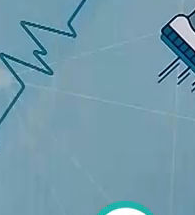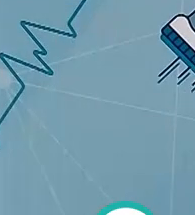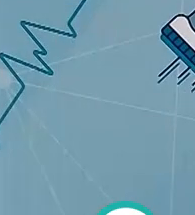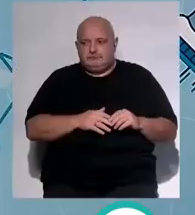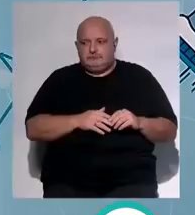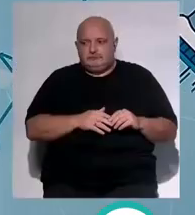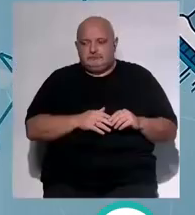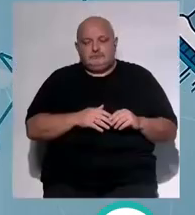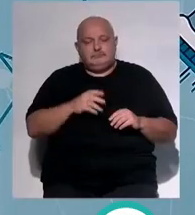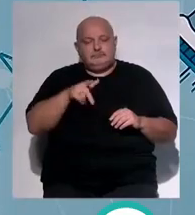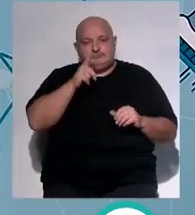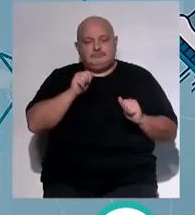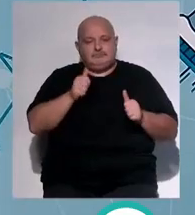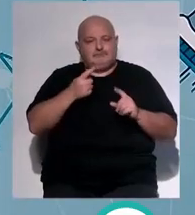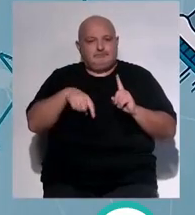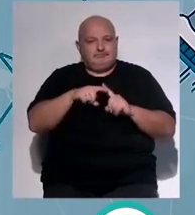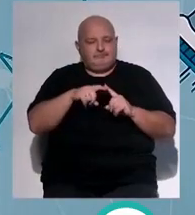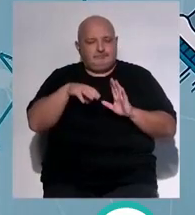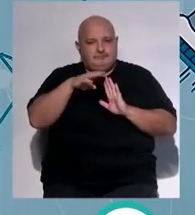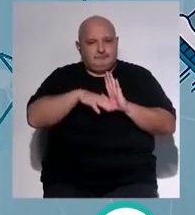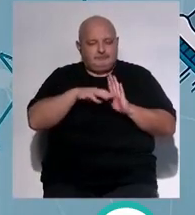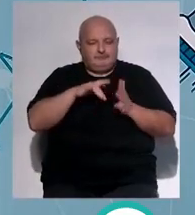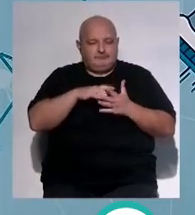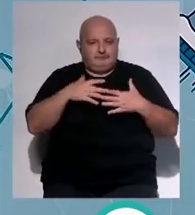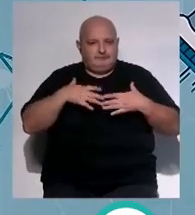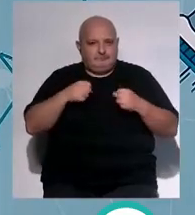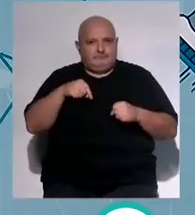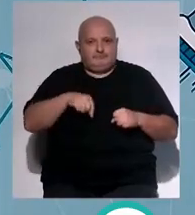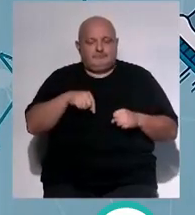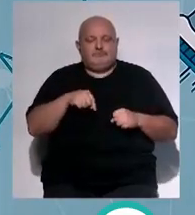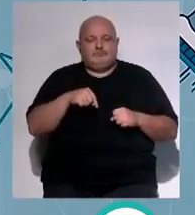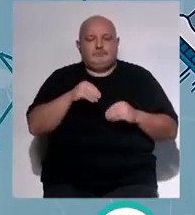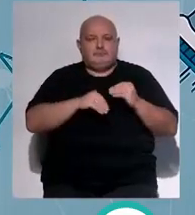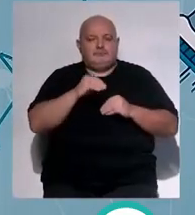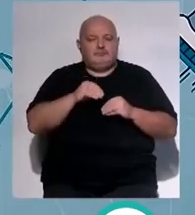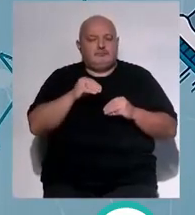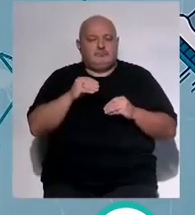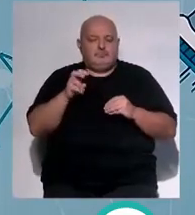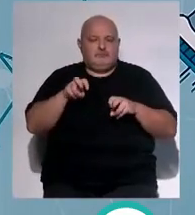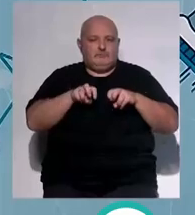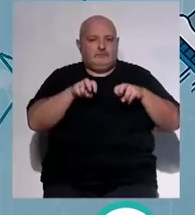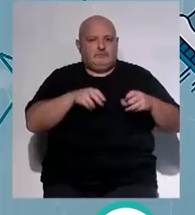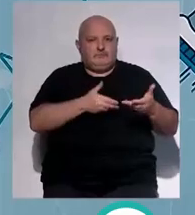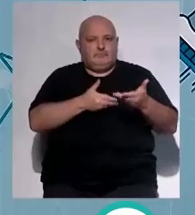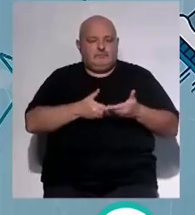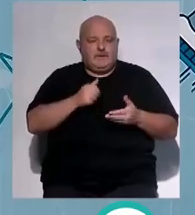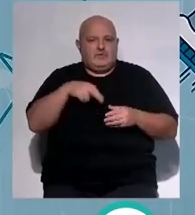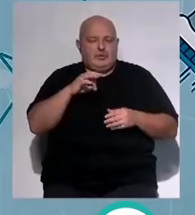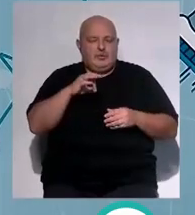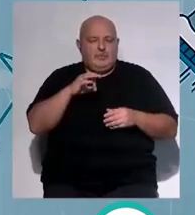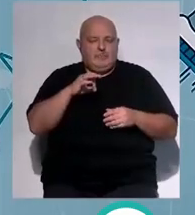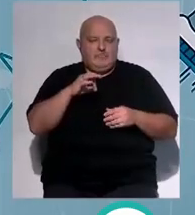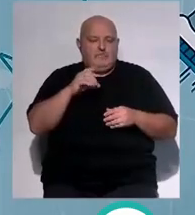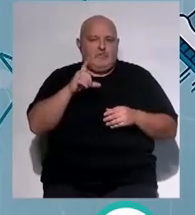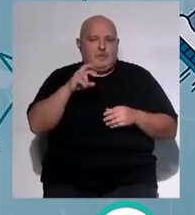aquí estamos de nuevo en saludablemente nos acompaña Antonio López Siferle